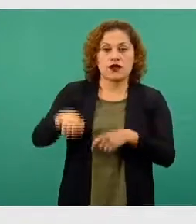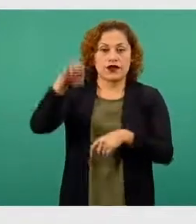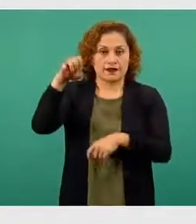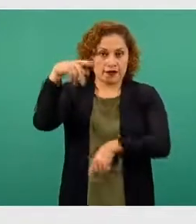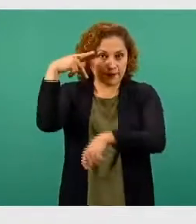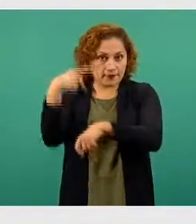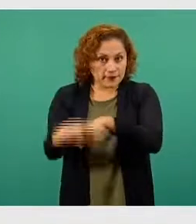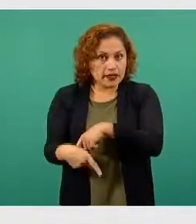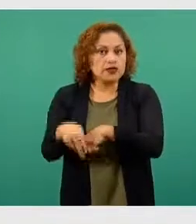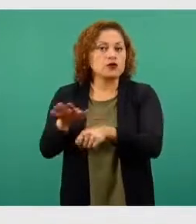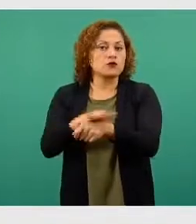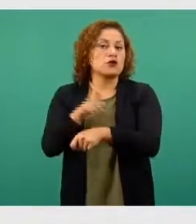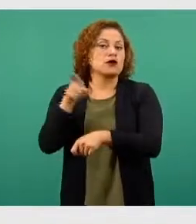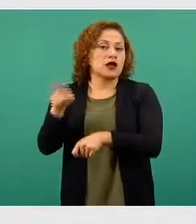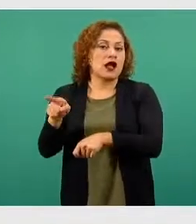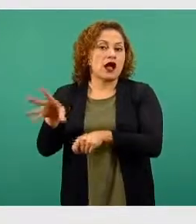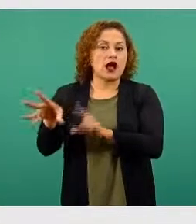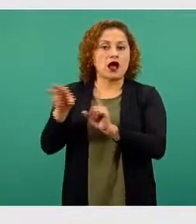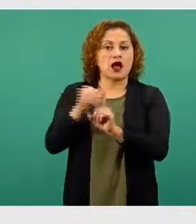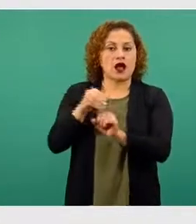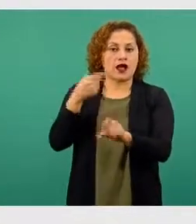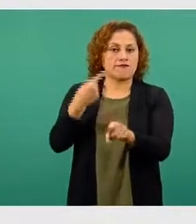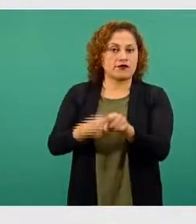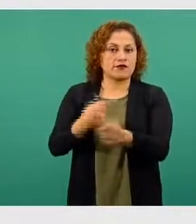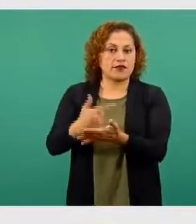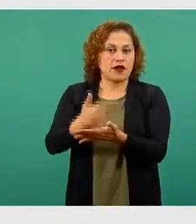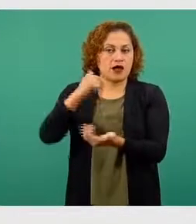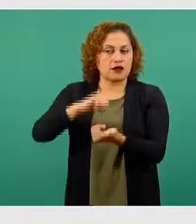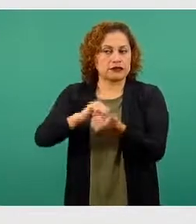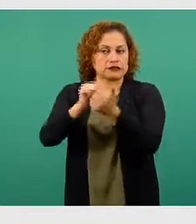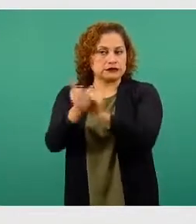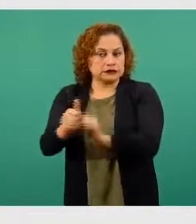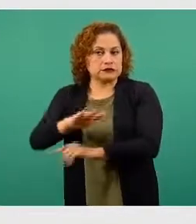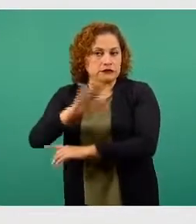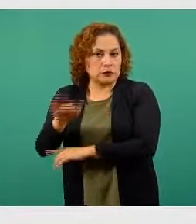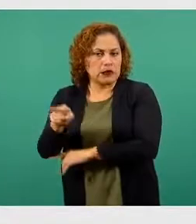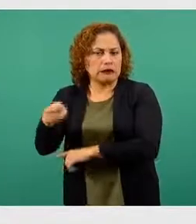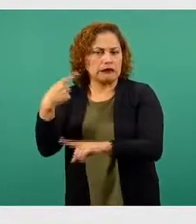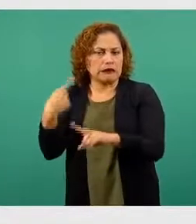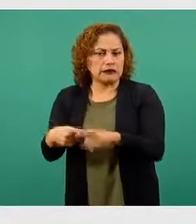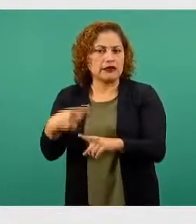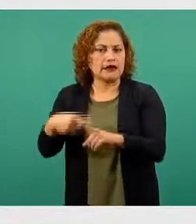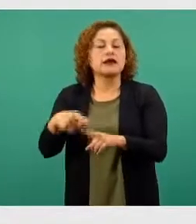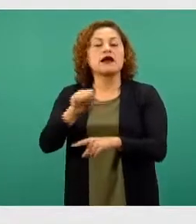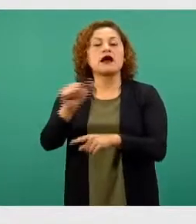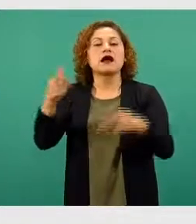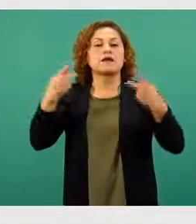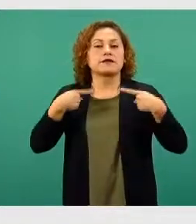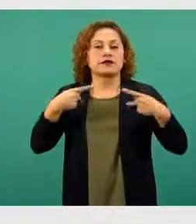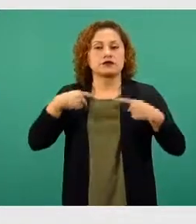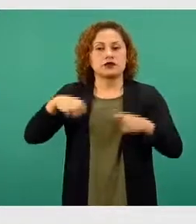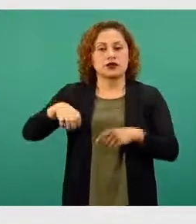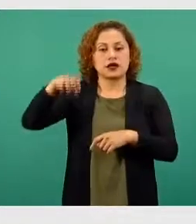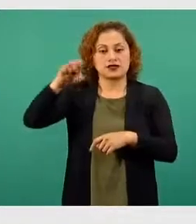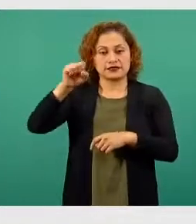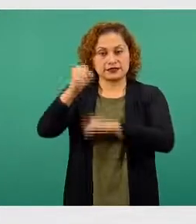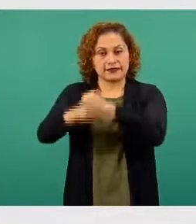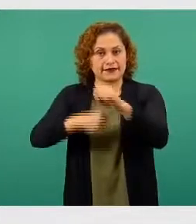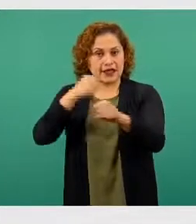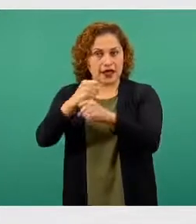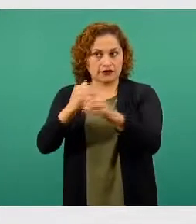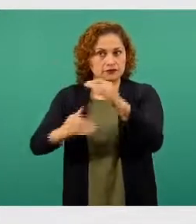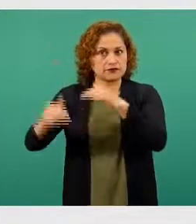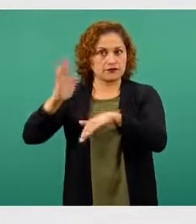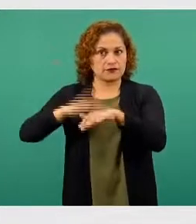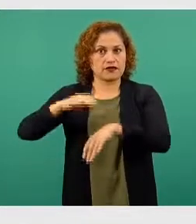y desarrollar enfermedad grave o crítica de COVID-19, que son nuestros adultos mayores de sesenta o más años. Vemos también ya